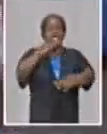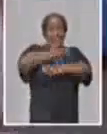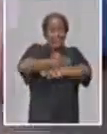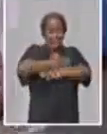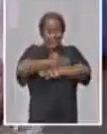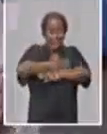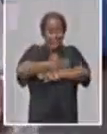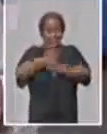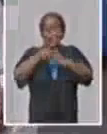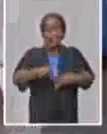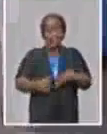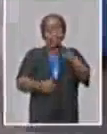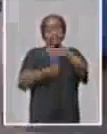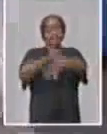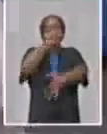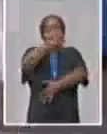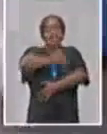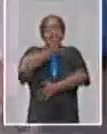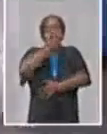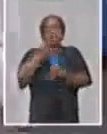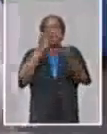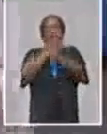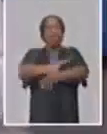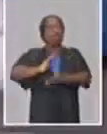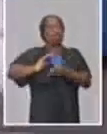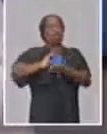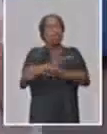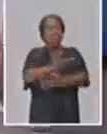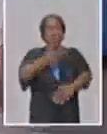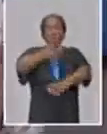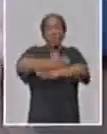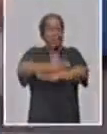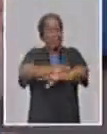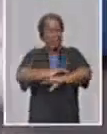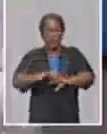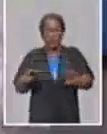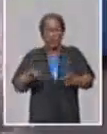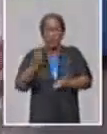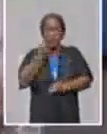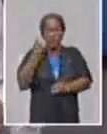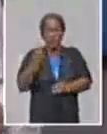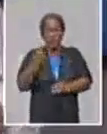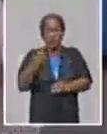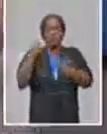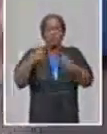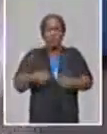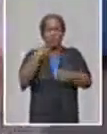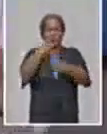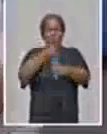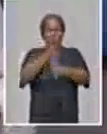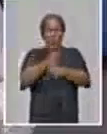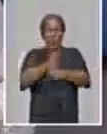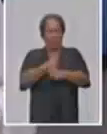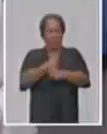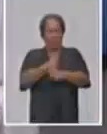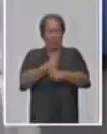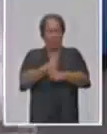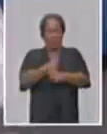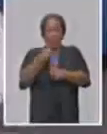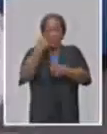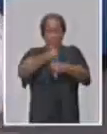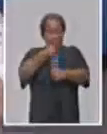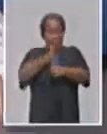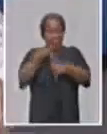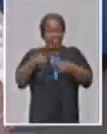en ese sentido, tanto que nos llama el presidente a eliminar trabas, la primera traba que tenemos que quitar es para trabajar, para trabajar tiene que haber total